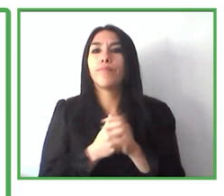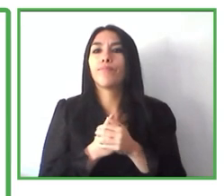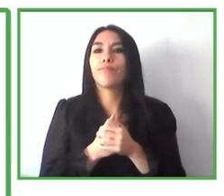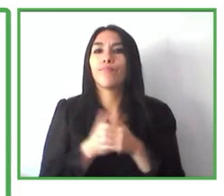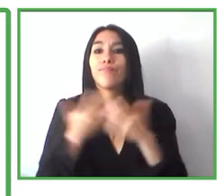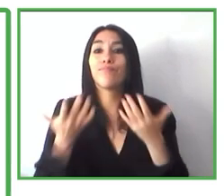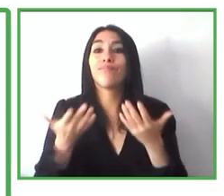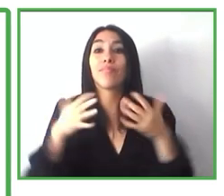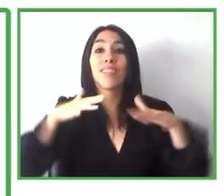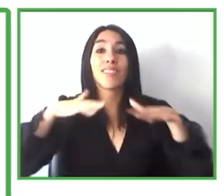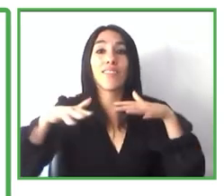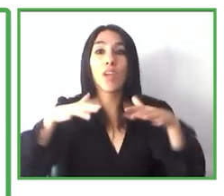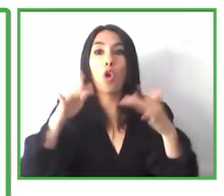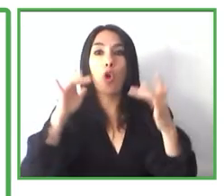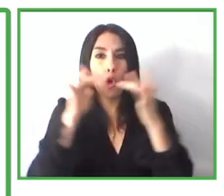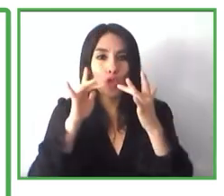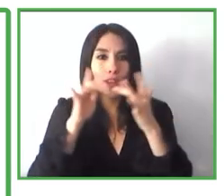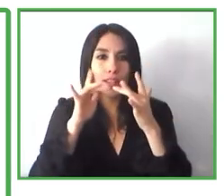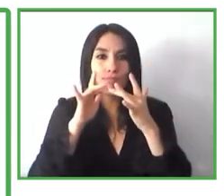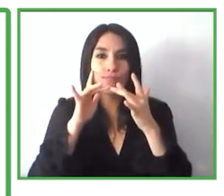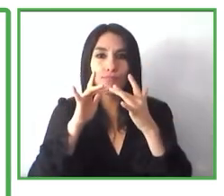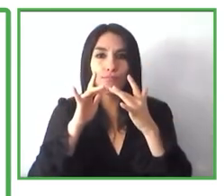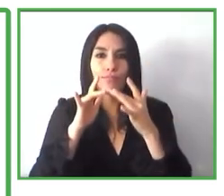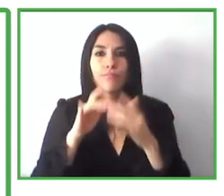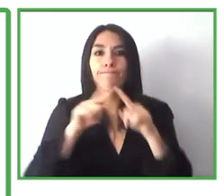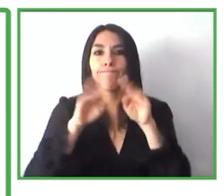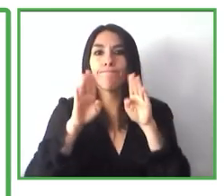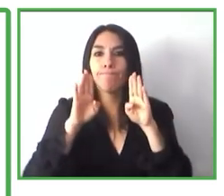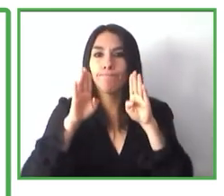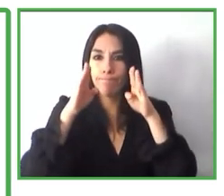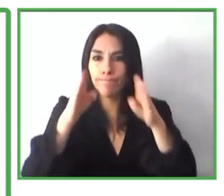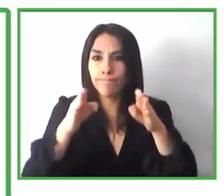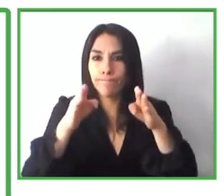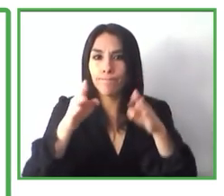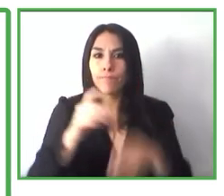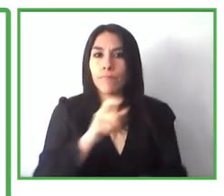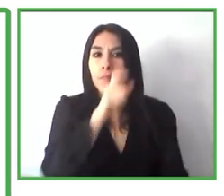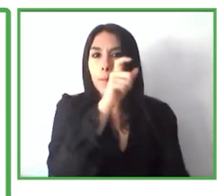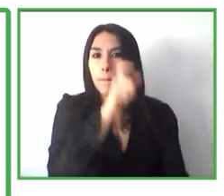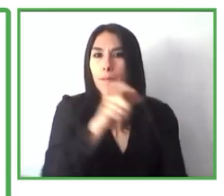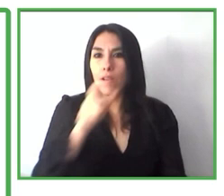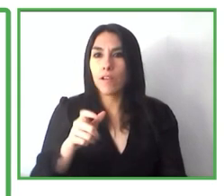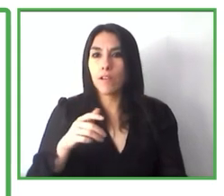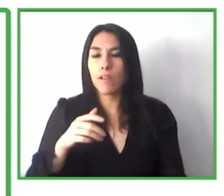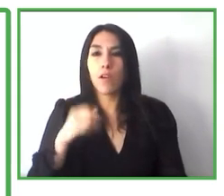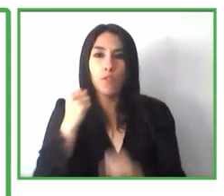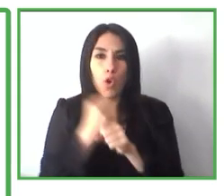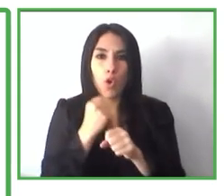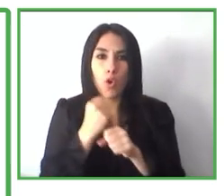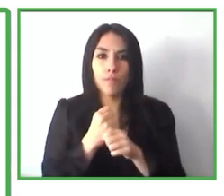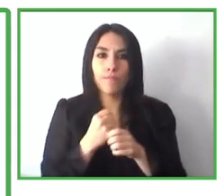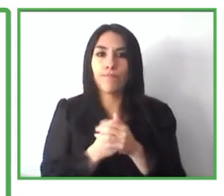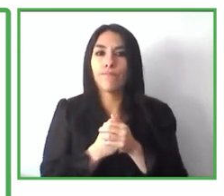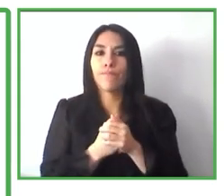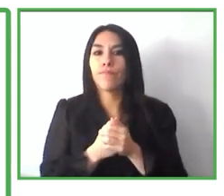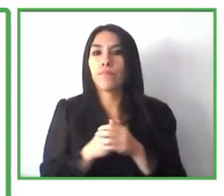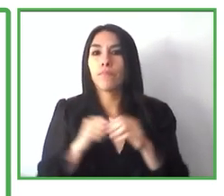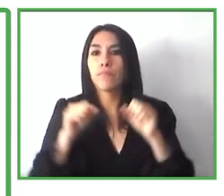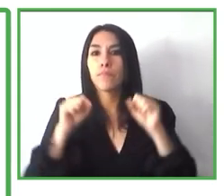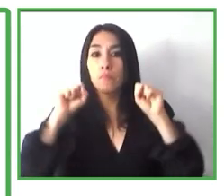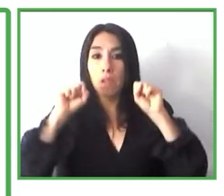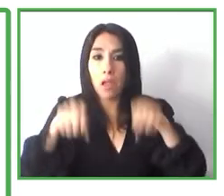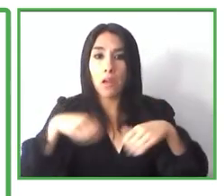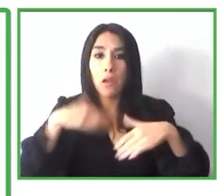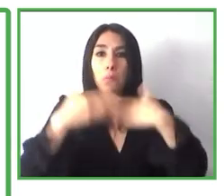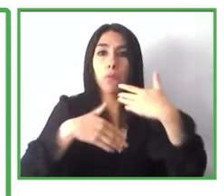enfocado en las habilidades del cliente. Es decir, el proceso de cómo avanza todo depende de la